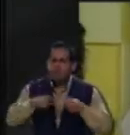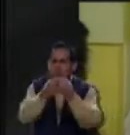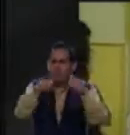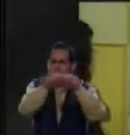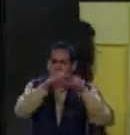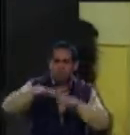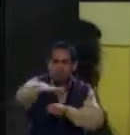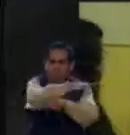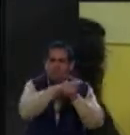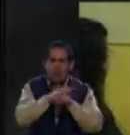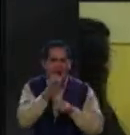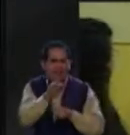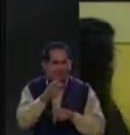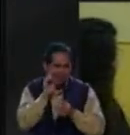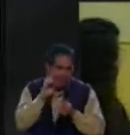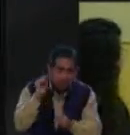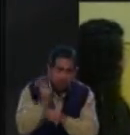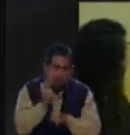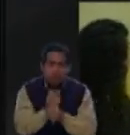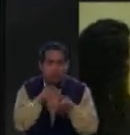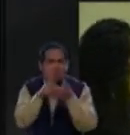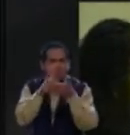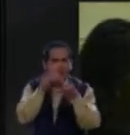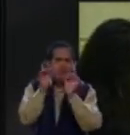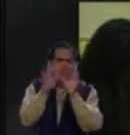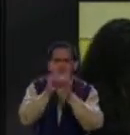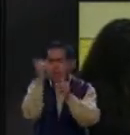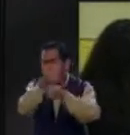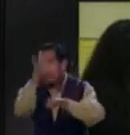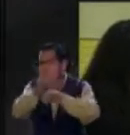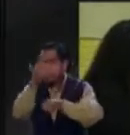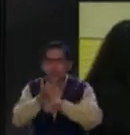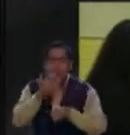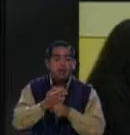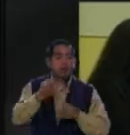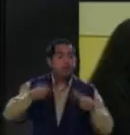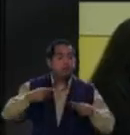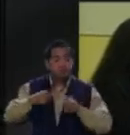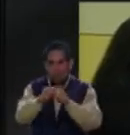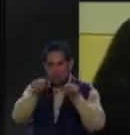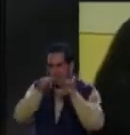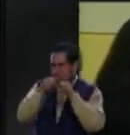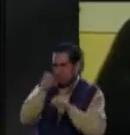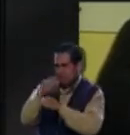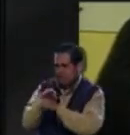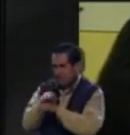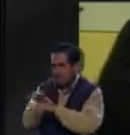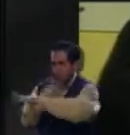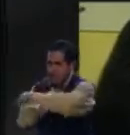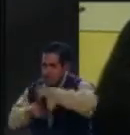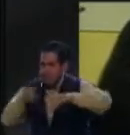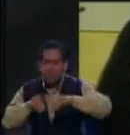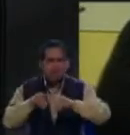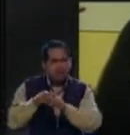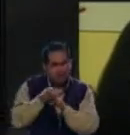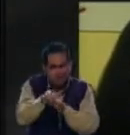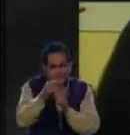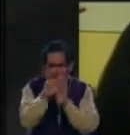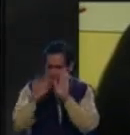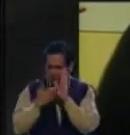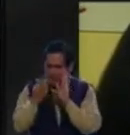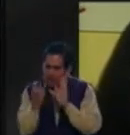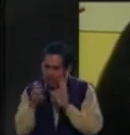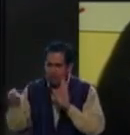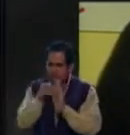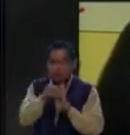es en donde te ponen los límites y trata de meterte dentro de sus parámetros, dentro de sus estándares, ¿no?